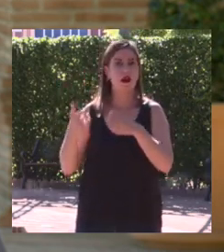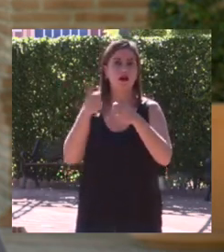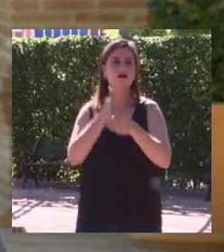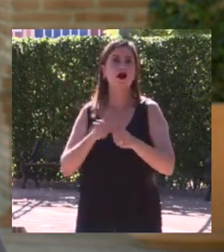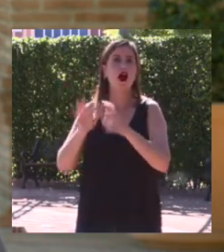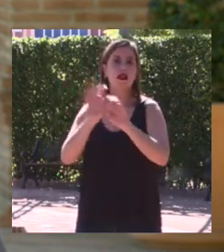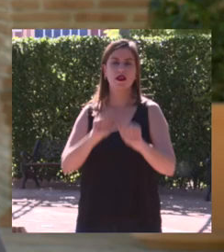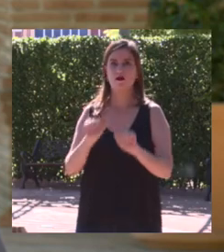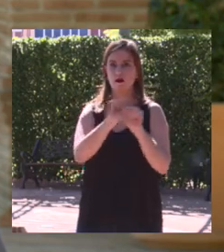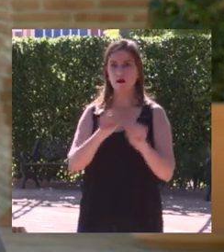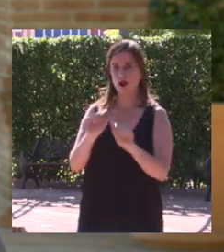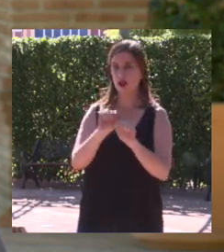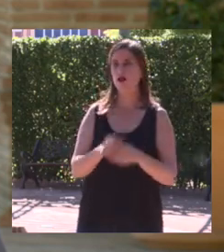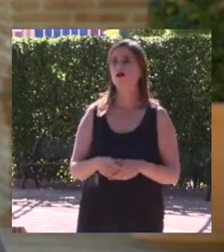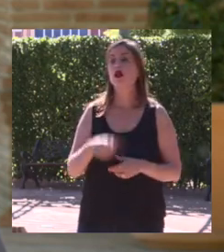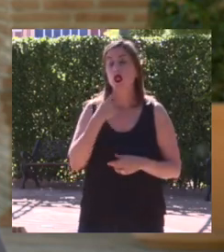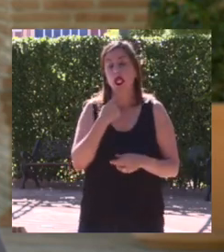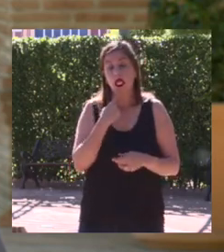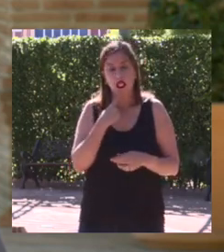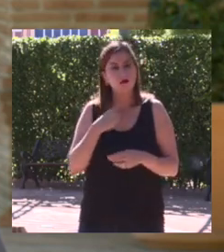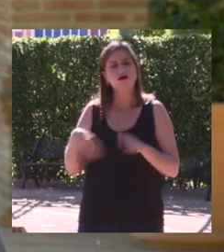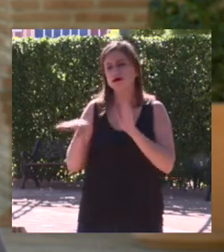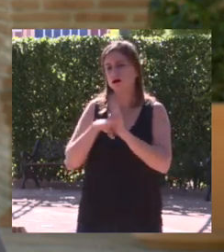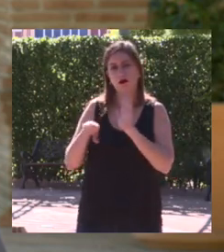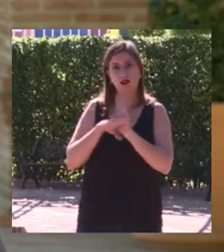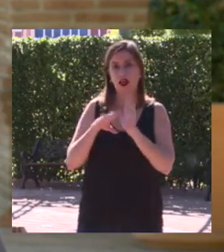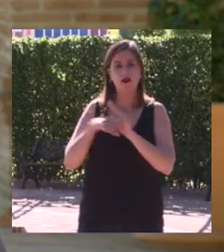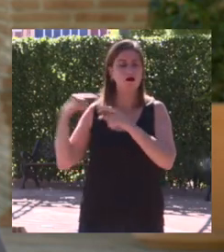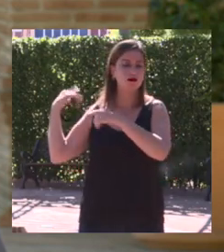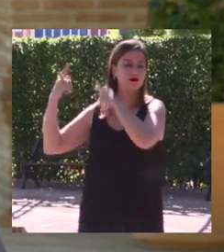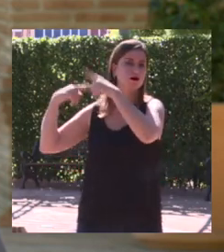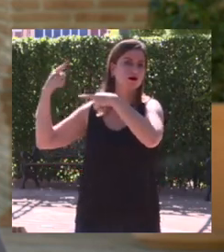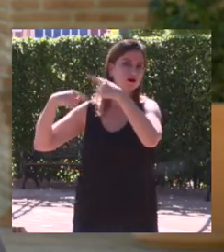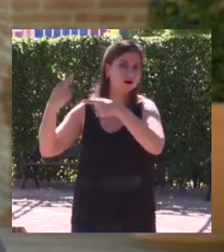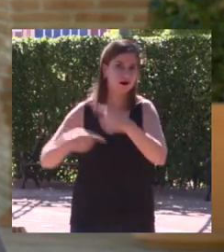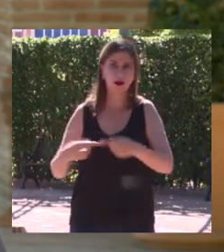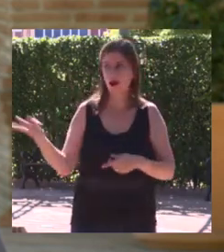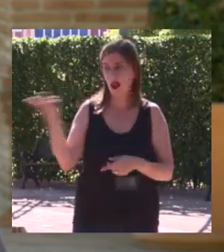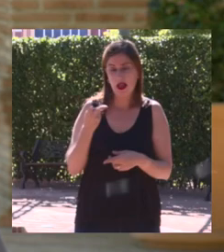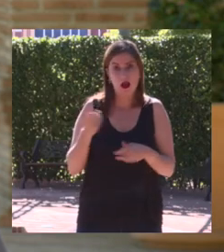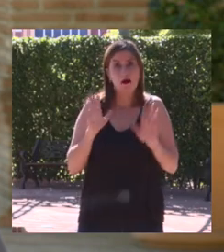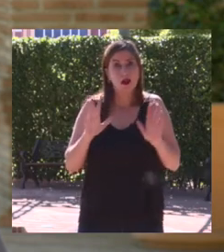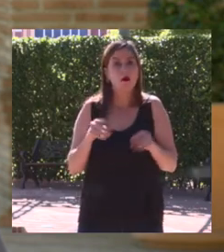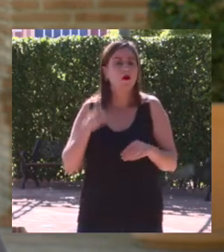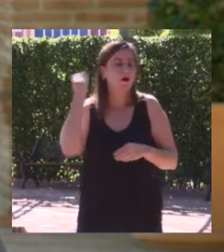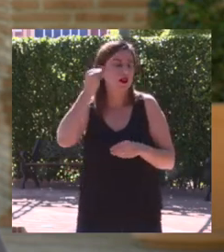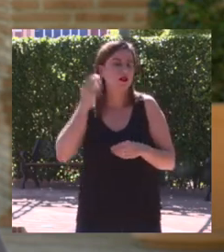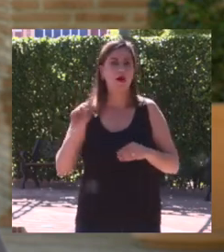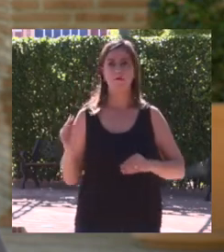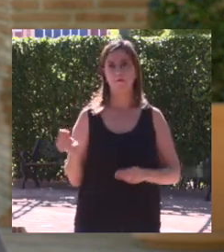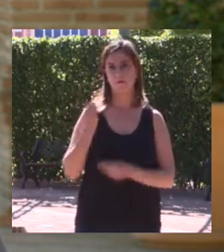Como decía, bueno, podría seguir contando la trayectoria de ambas, pero yo creo que lo importante en este momento es oírlas.